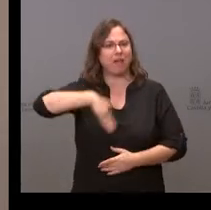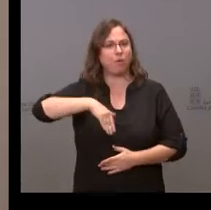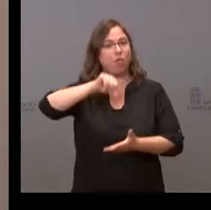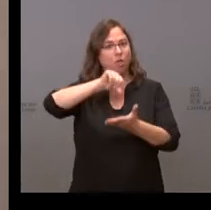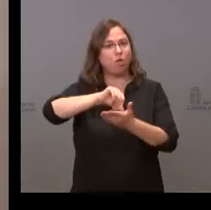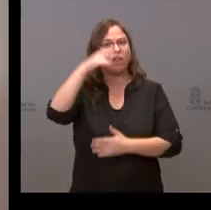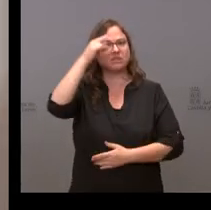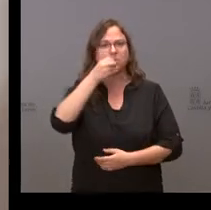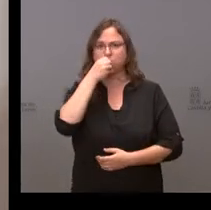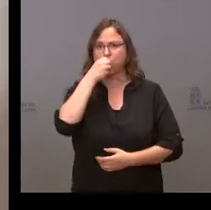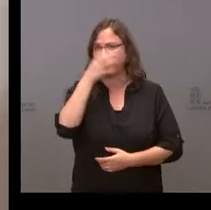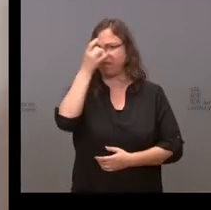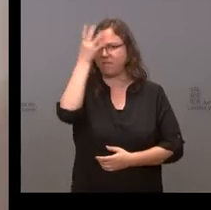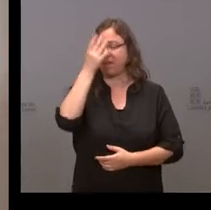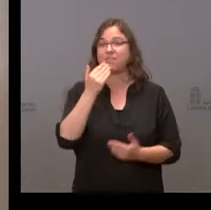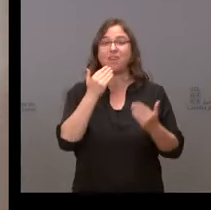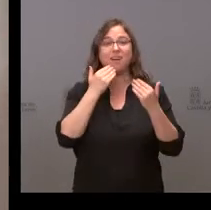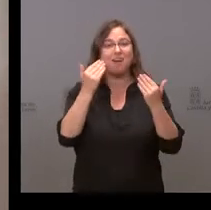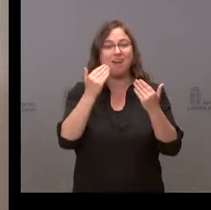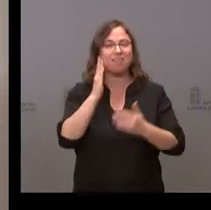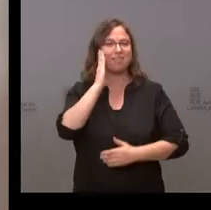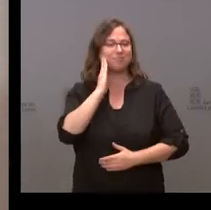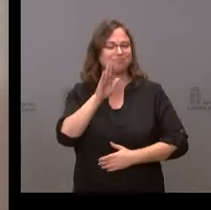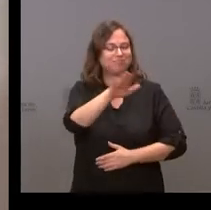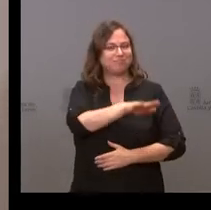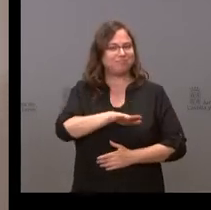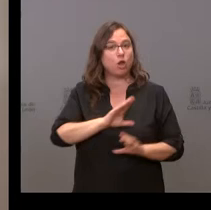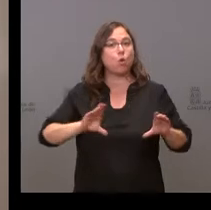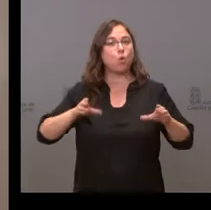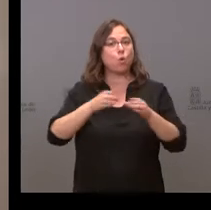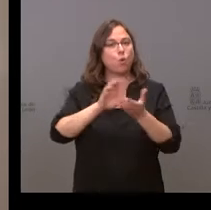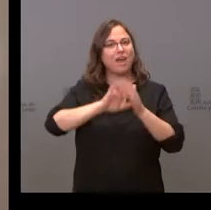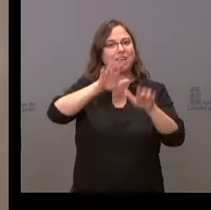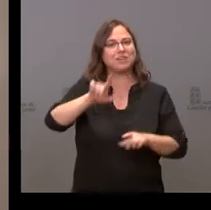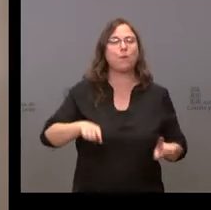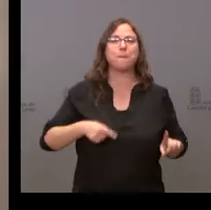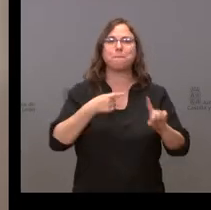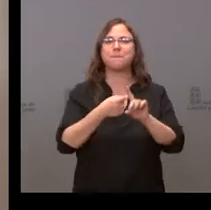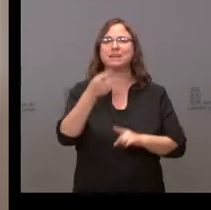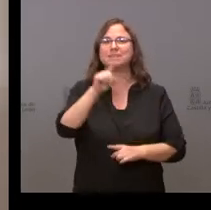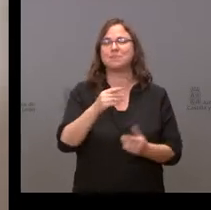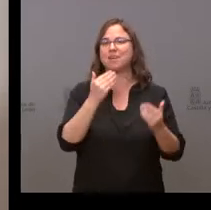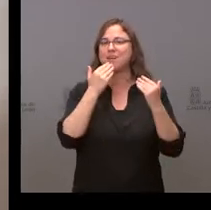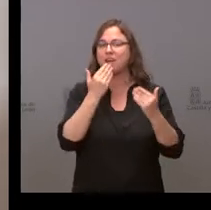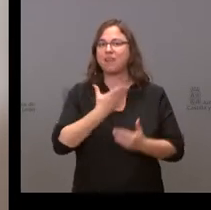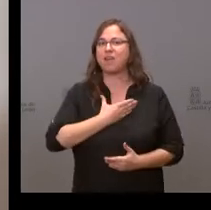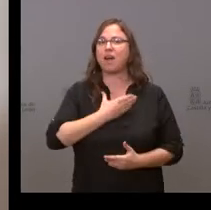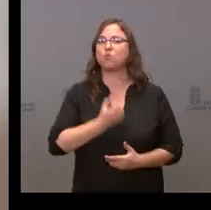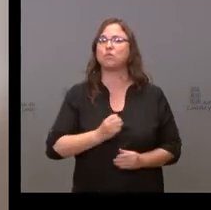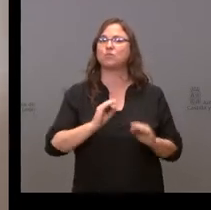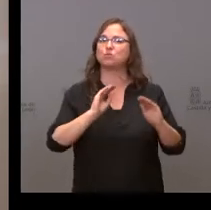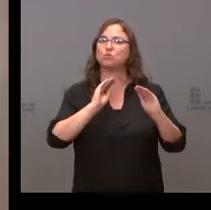Salamanca, nos han agradecido la hospitalidad, tanto a la Junta de Castilla y León como al Ayuntamiento de Salamanca.